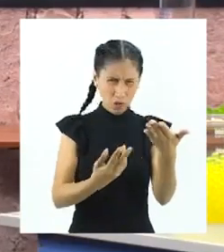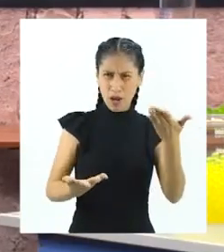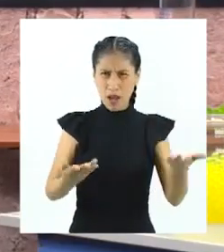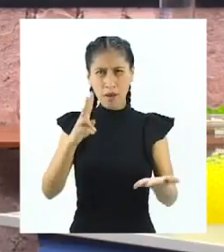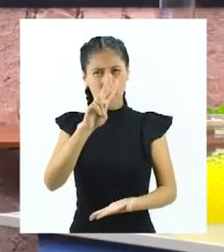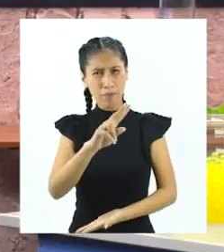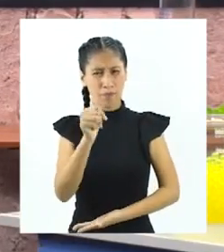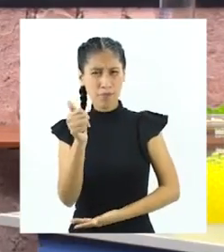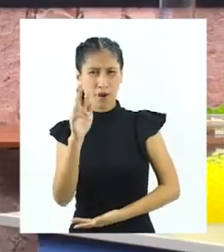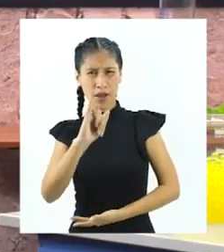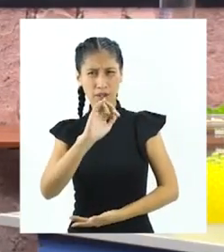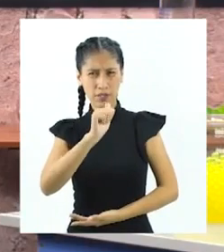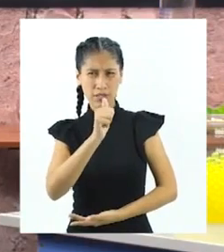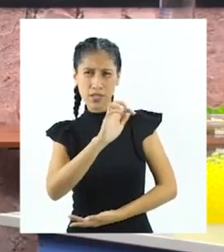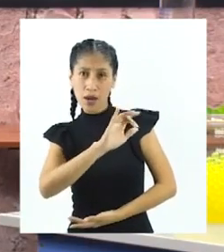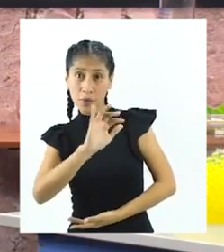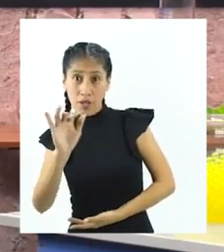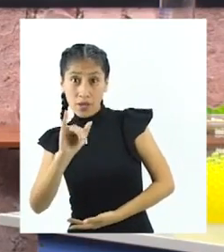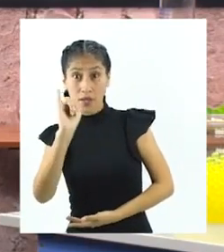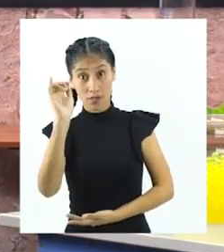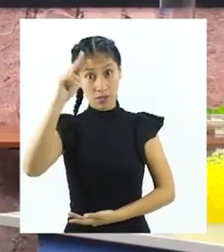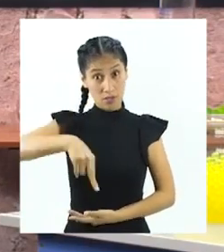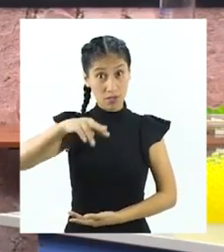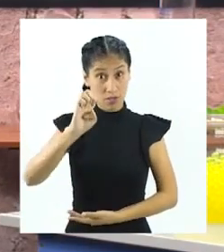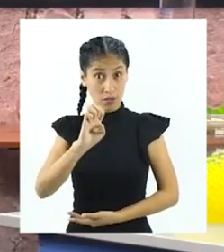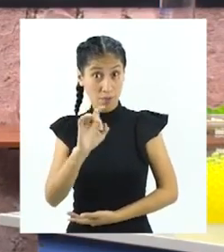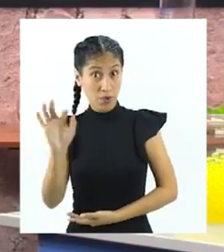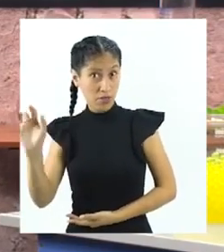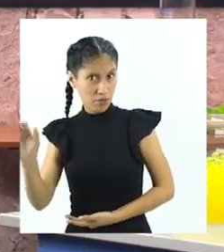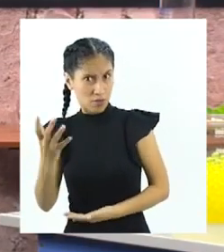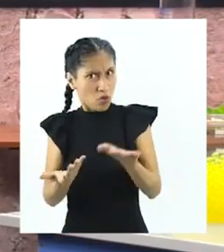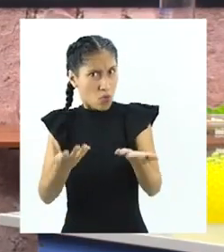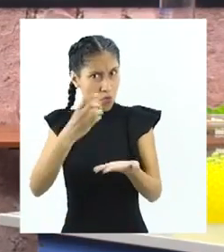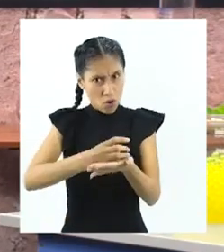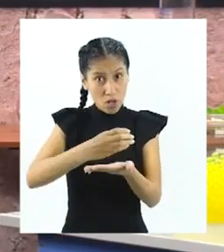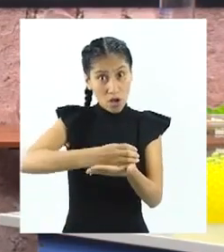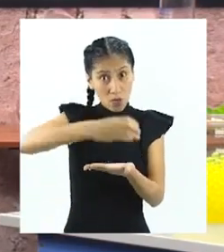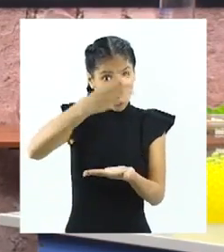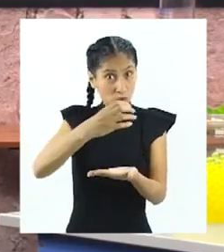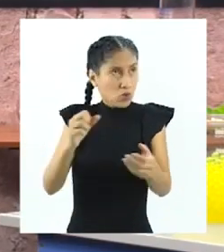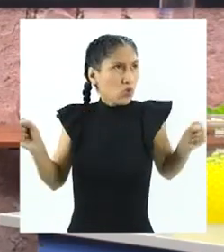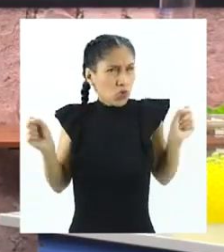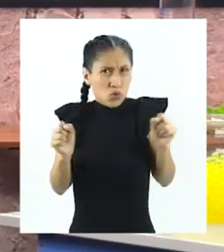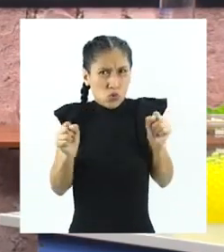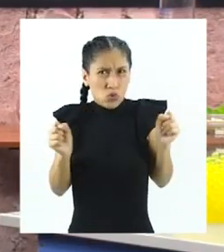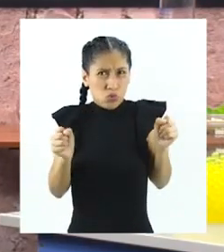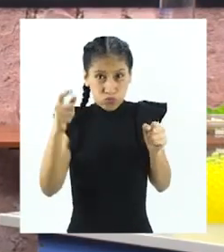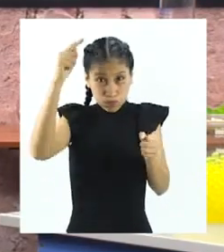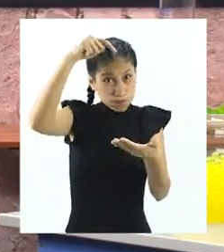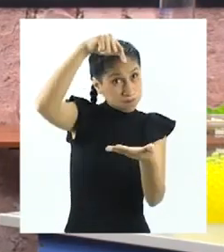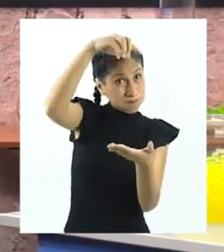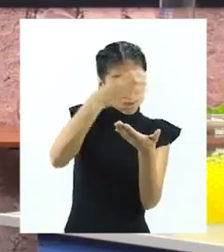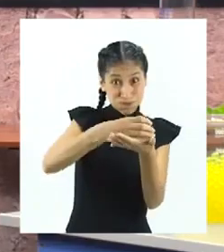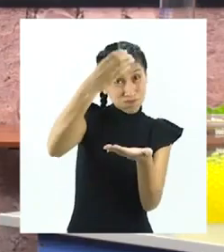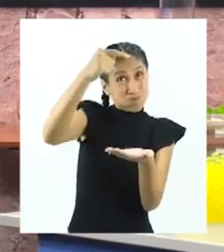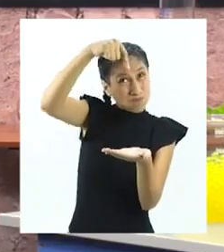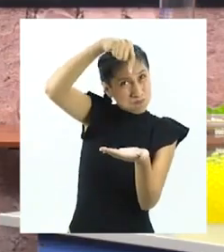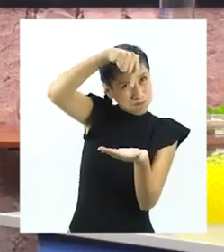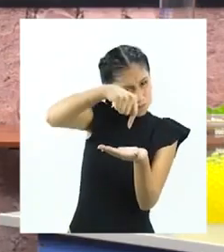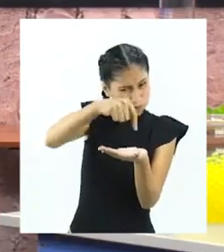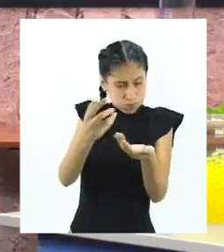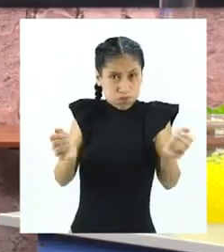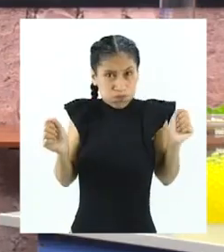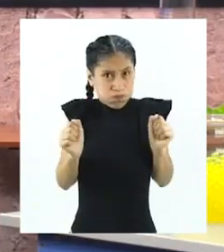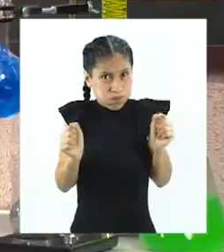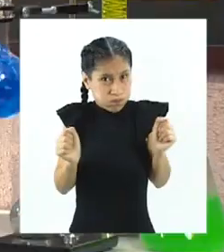por la variable independiente, es decir, el enfriamiento de la botella, es la formación de gotas de agua en su superficie, que es la